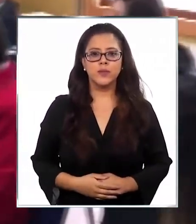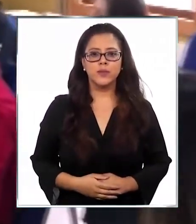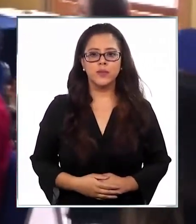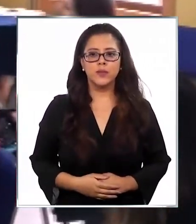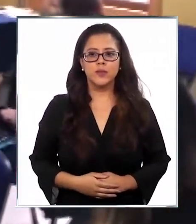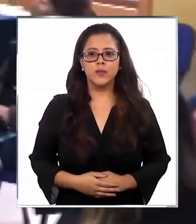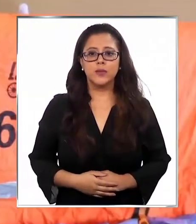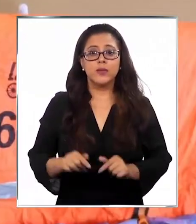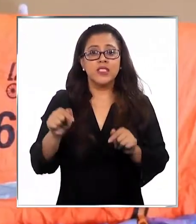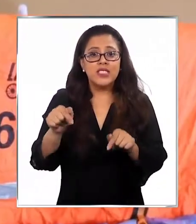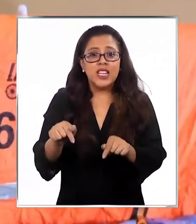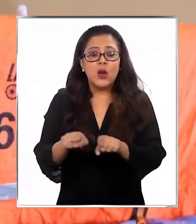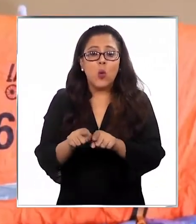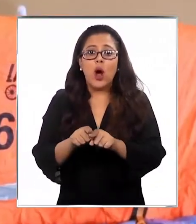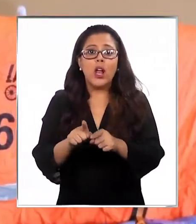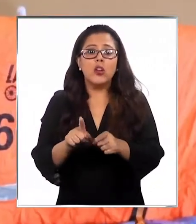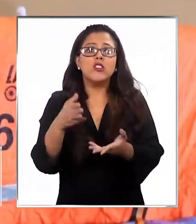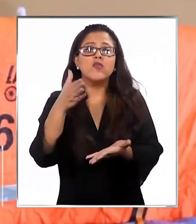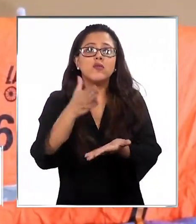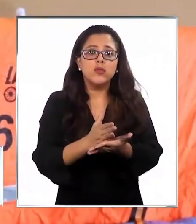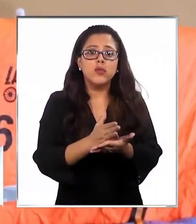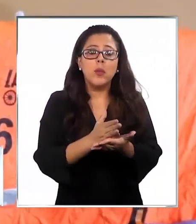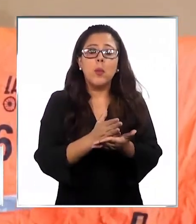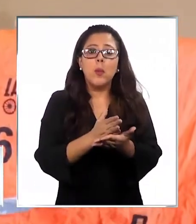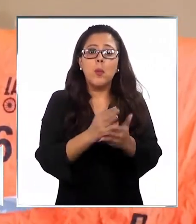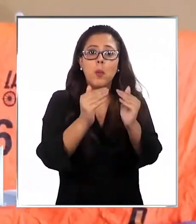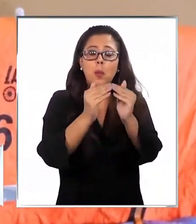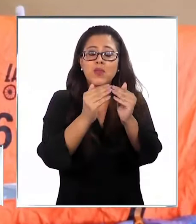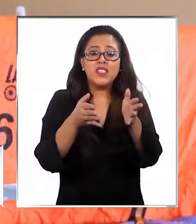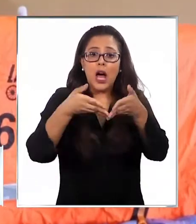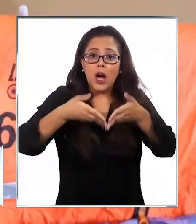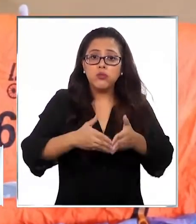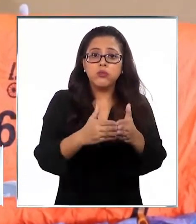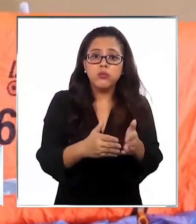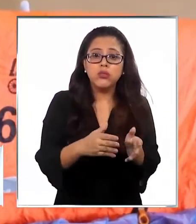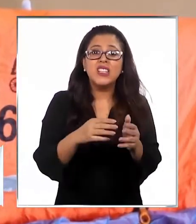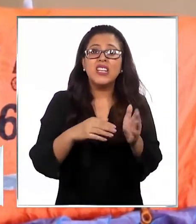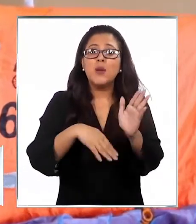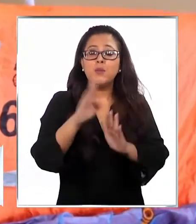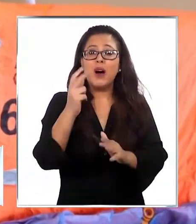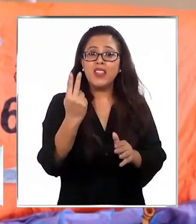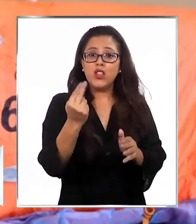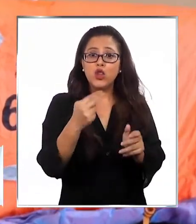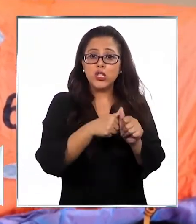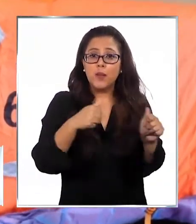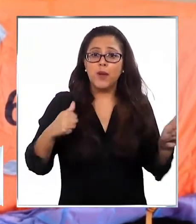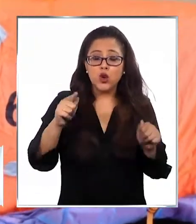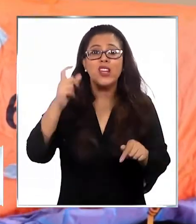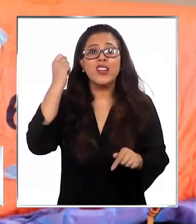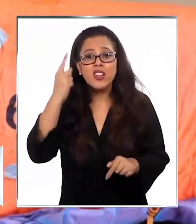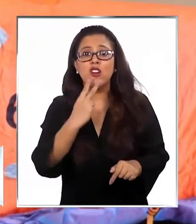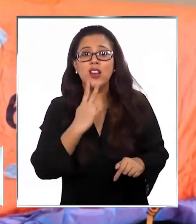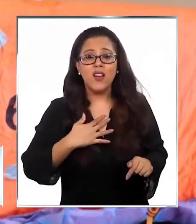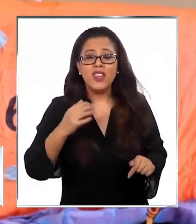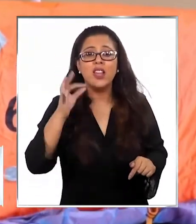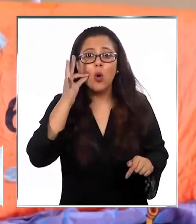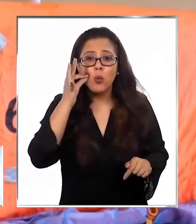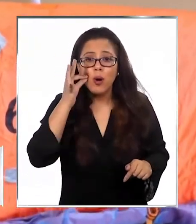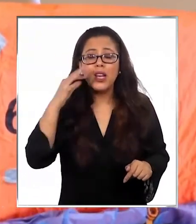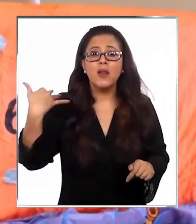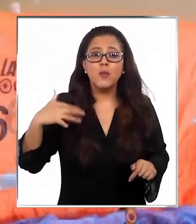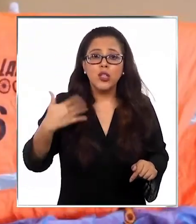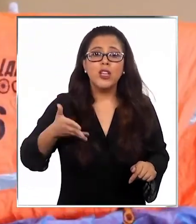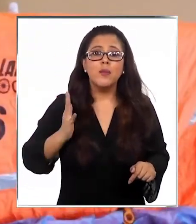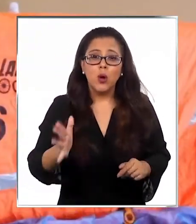bien es cierto, no están exigidos para embarcaciones minores de 12 metros, los armadores, entendiendo que la vida humana es lo principal para poder seguir